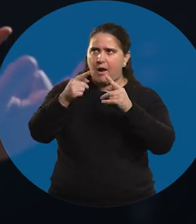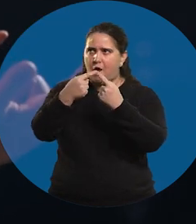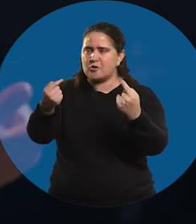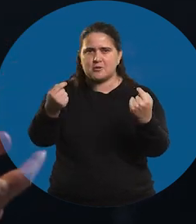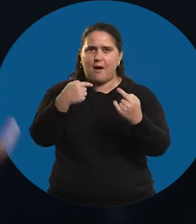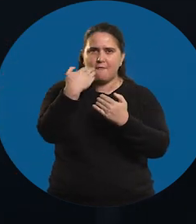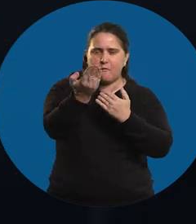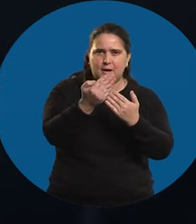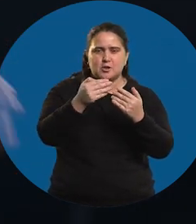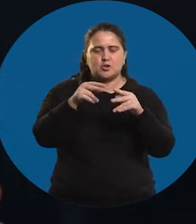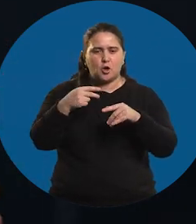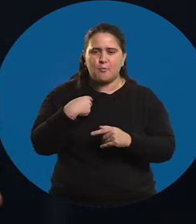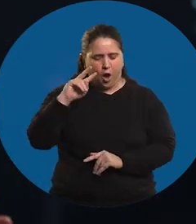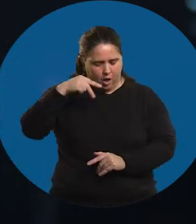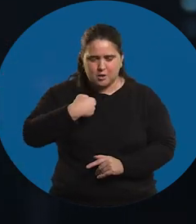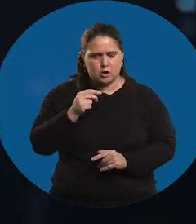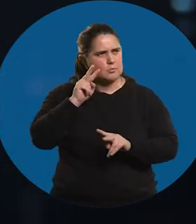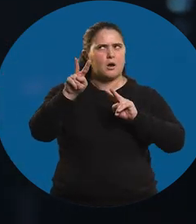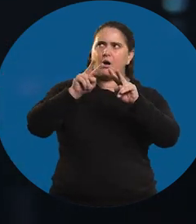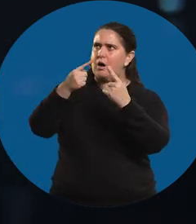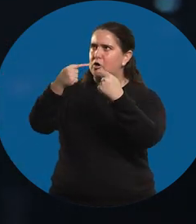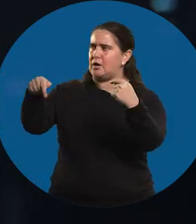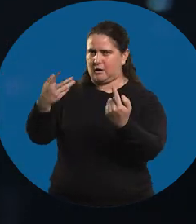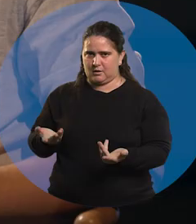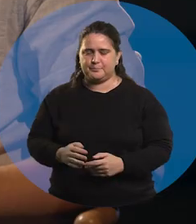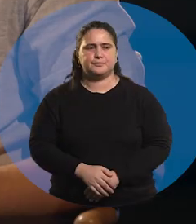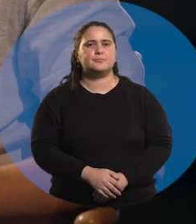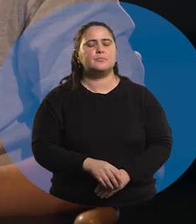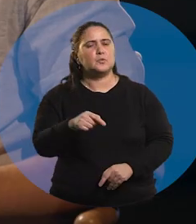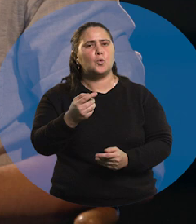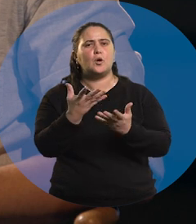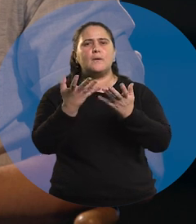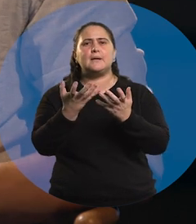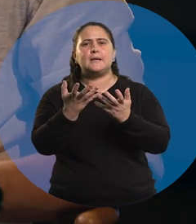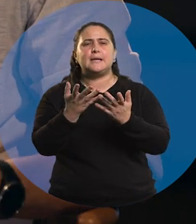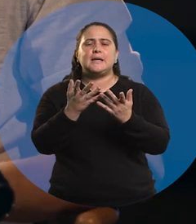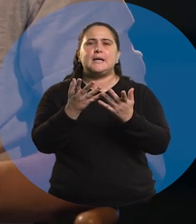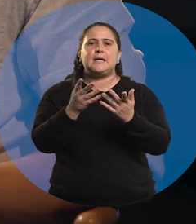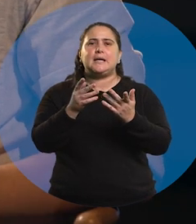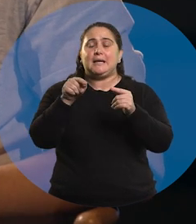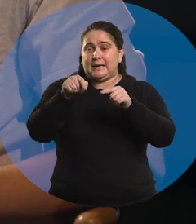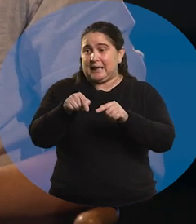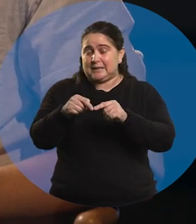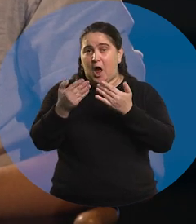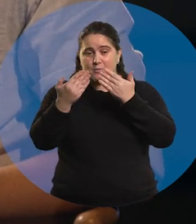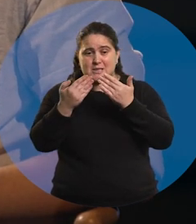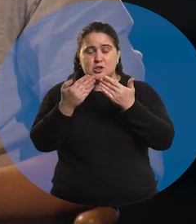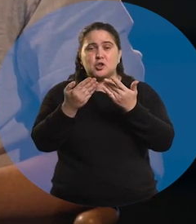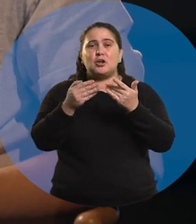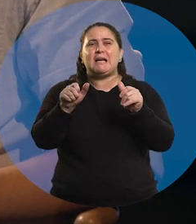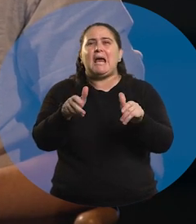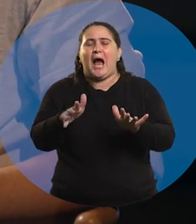lo que pasa afuera. Que te salgas del centro. ¿Cómo te gustaría que fuera utilizada esta